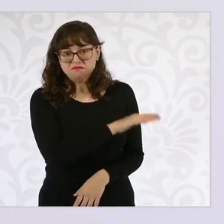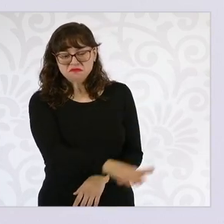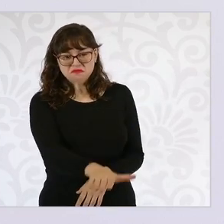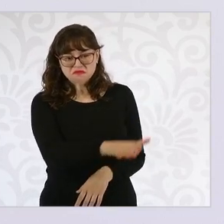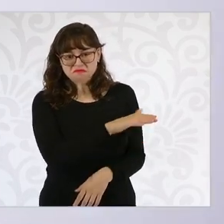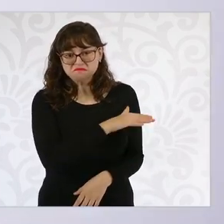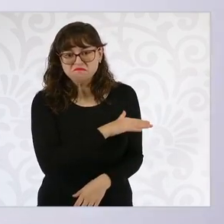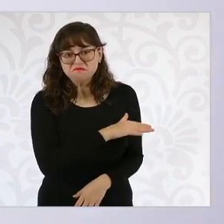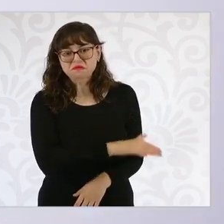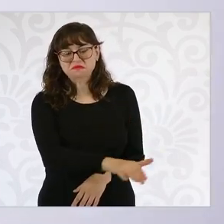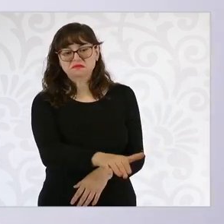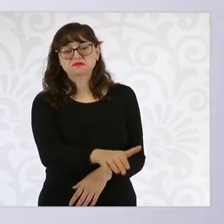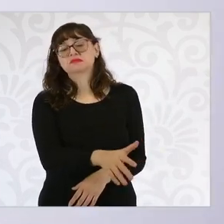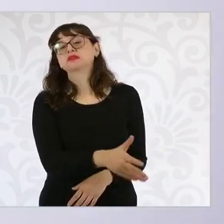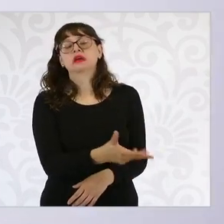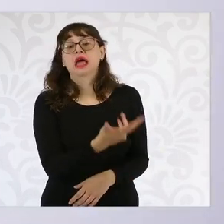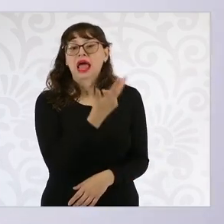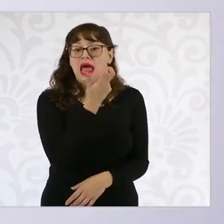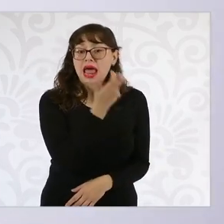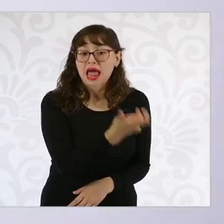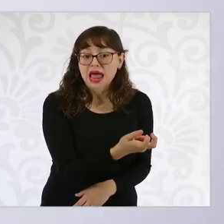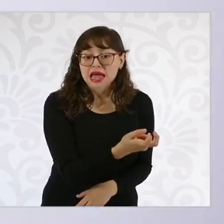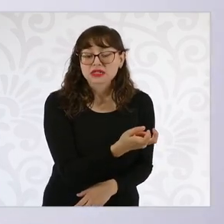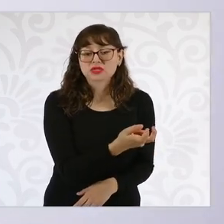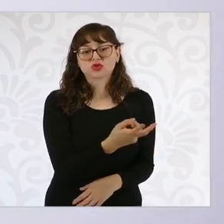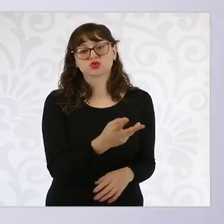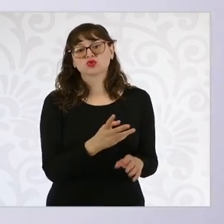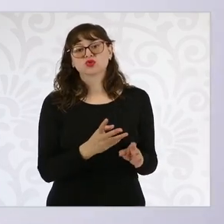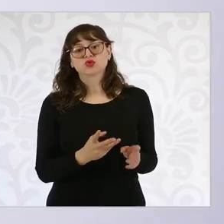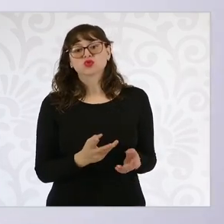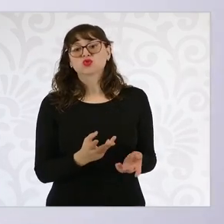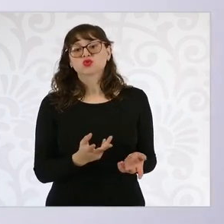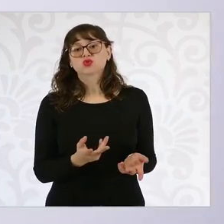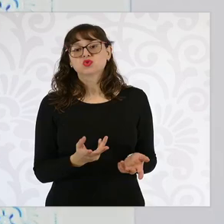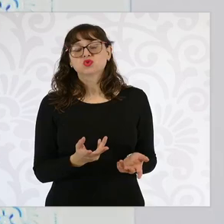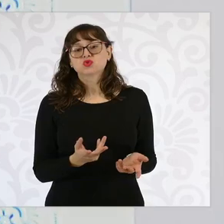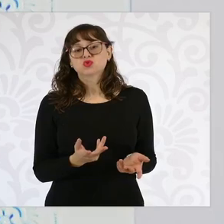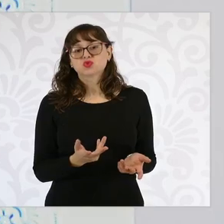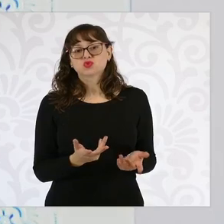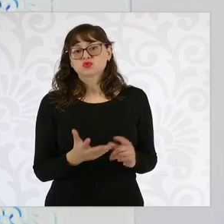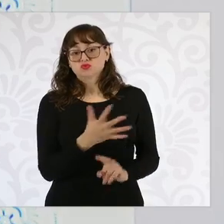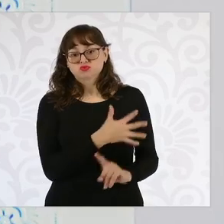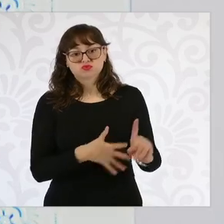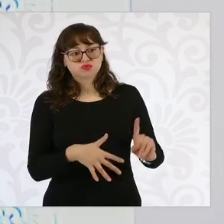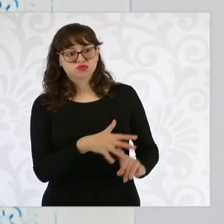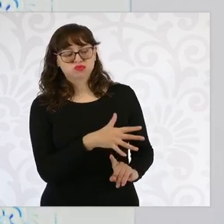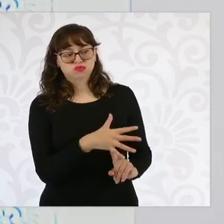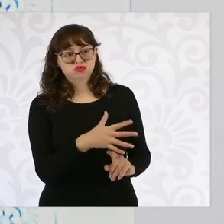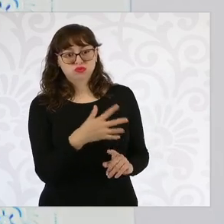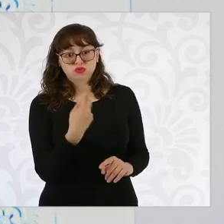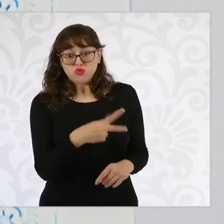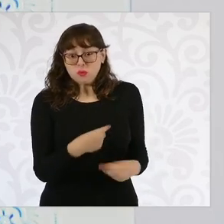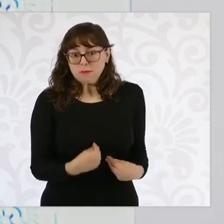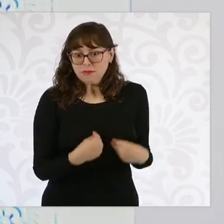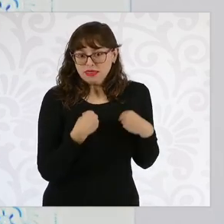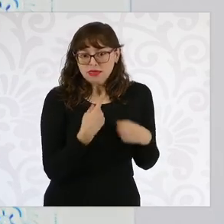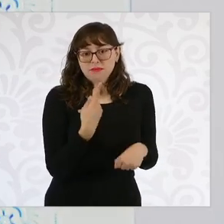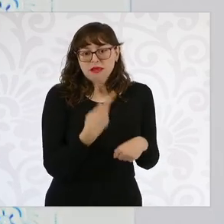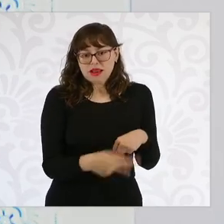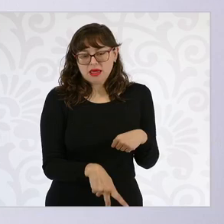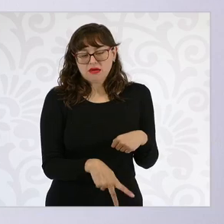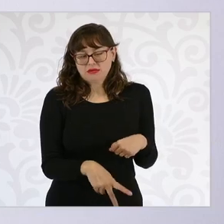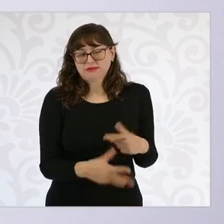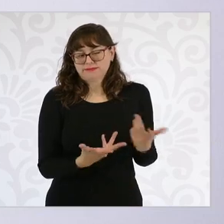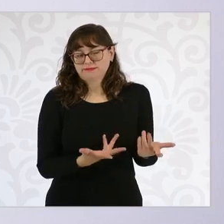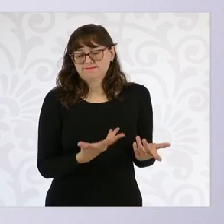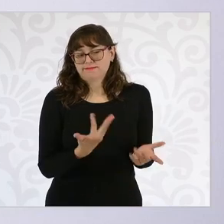tuvieron las mujeres en Juárez, pues en realidad por la sola condición de ser mujeres. Y